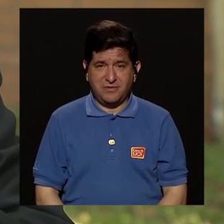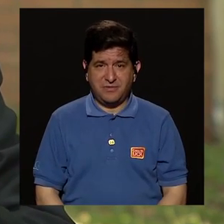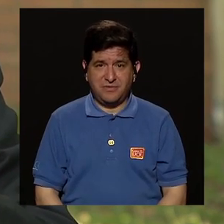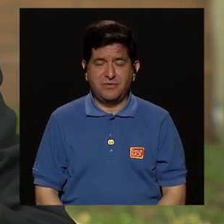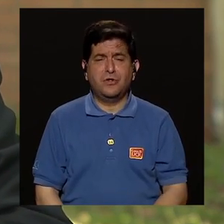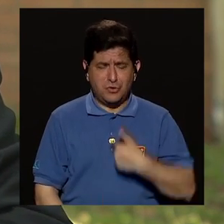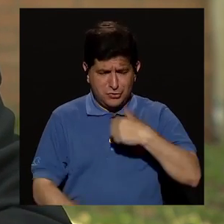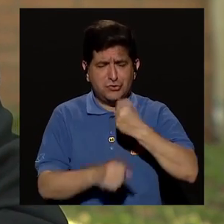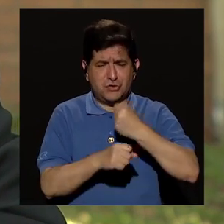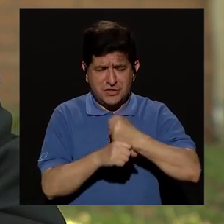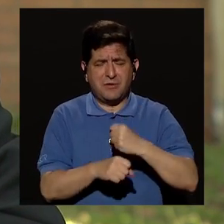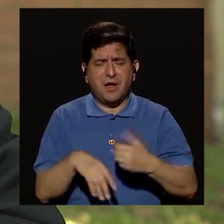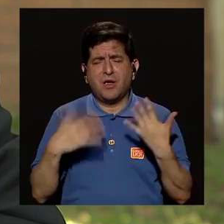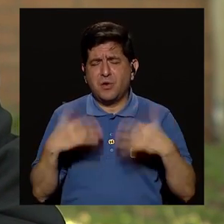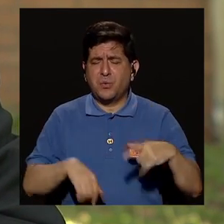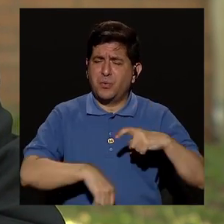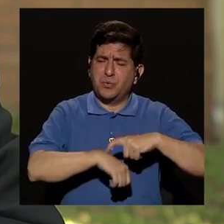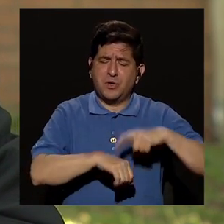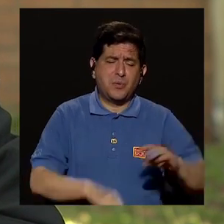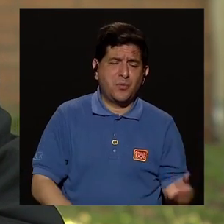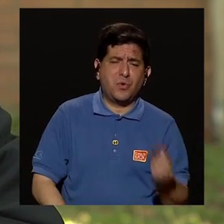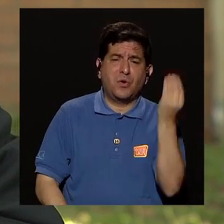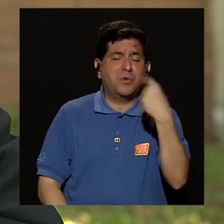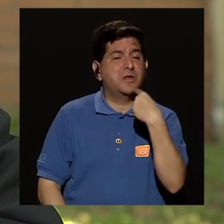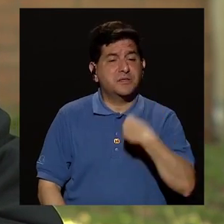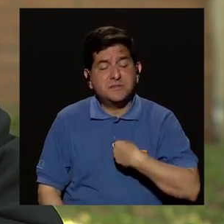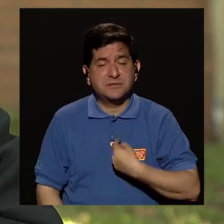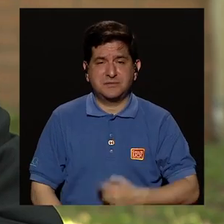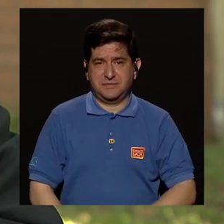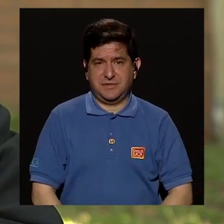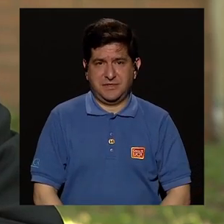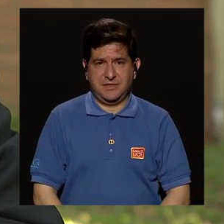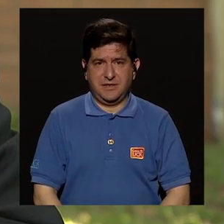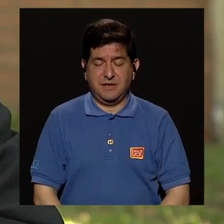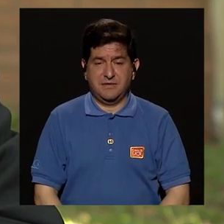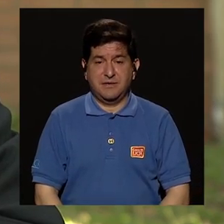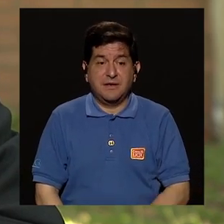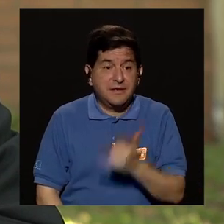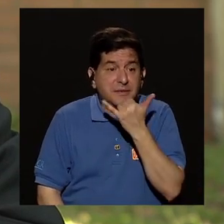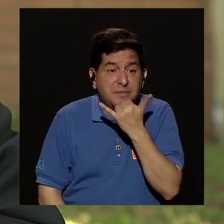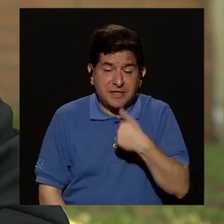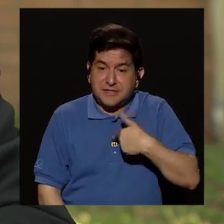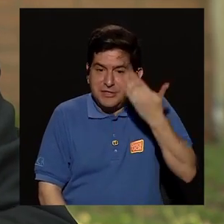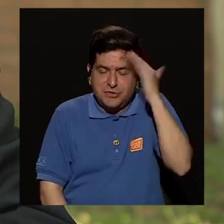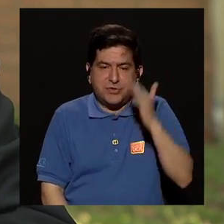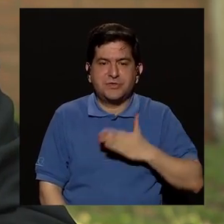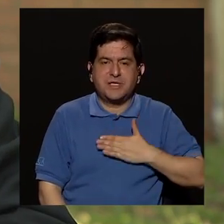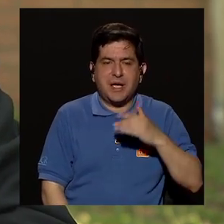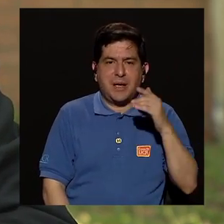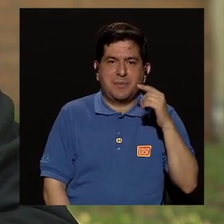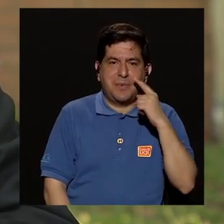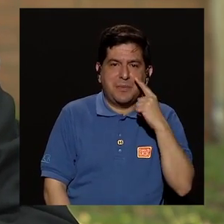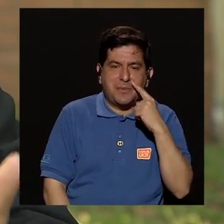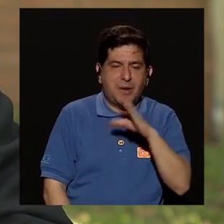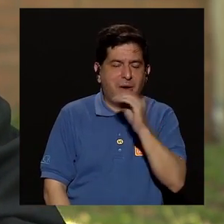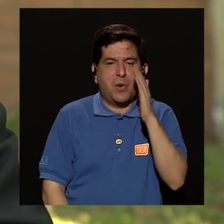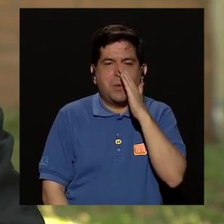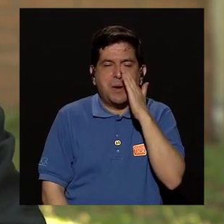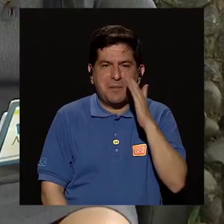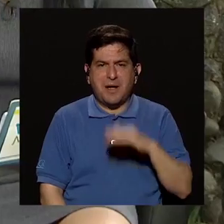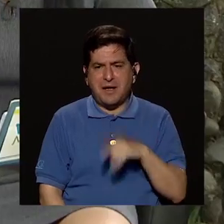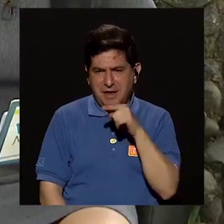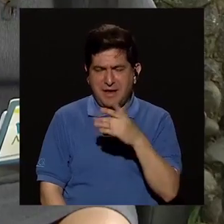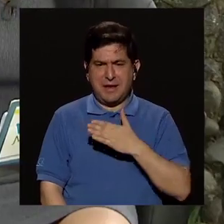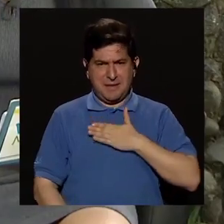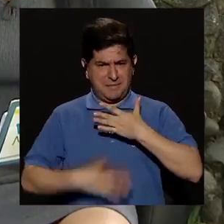decían cuando he trabajado mucho tiempo con muchachos adolescentes y ellos me decían es que yo no sé si yo a mi papá o mi mamá le intereso